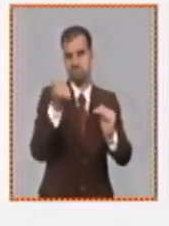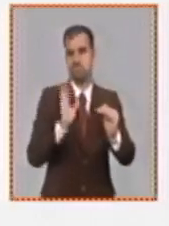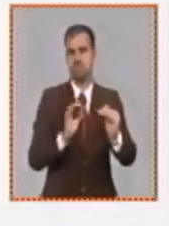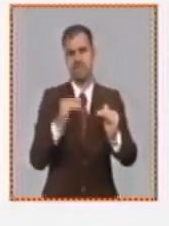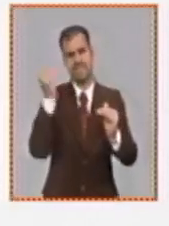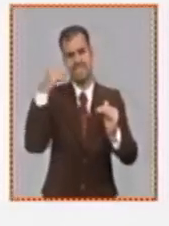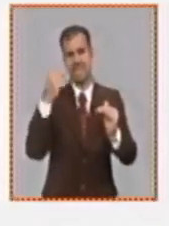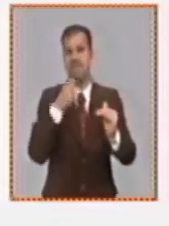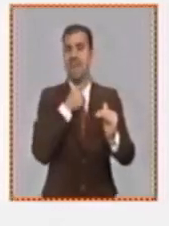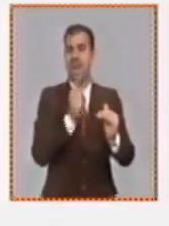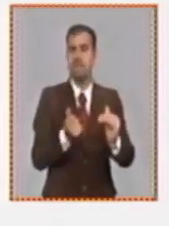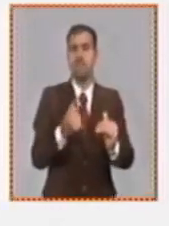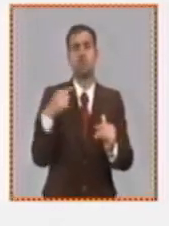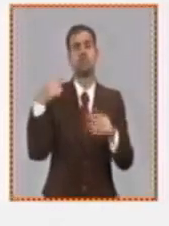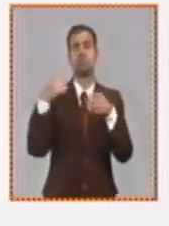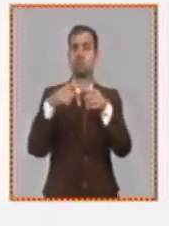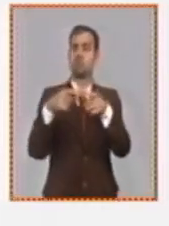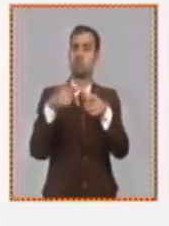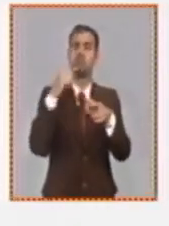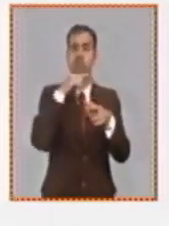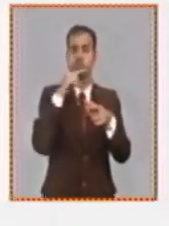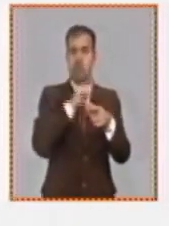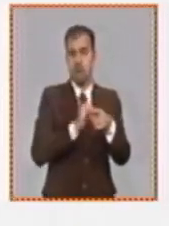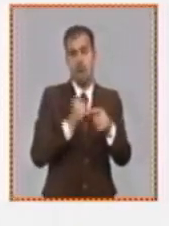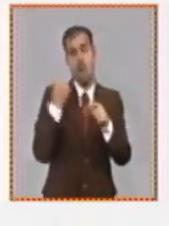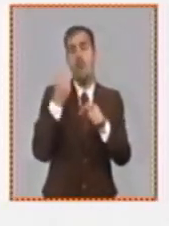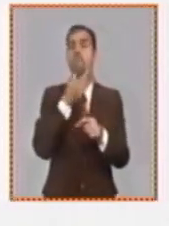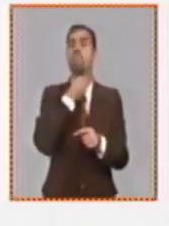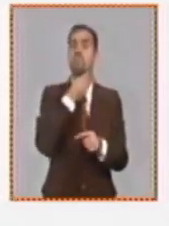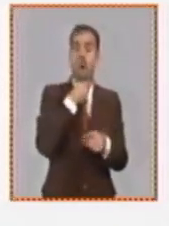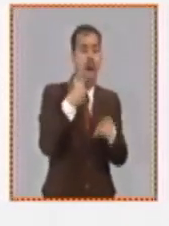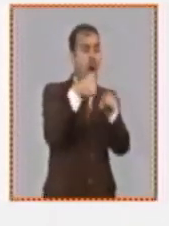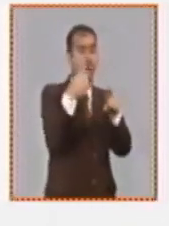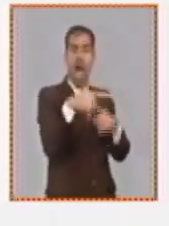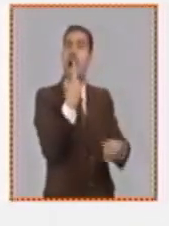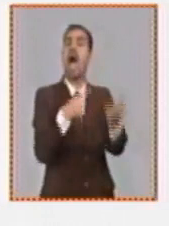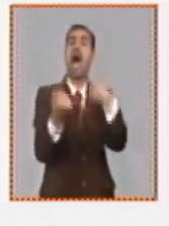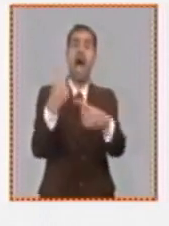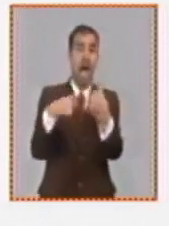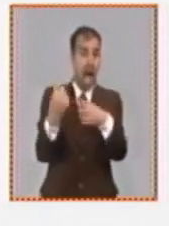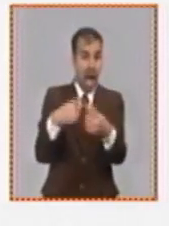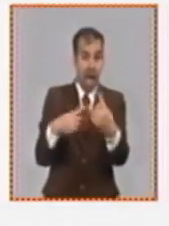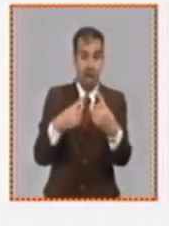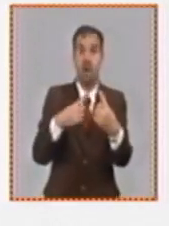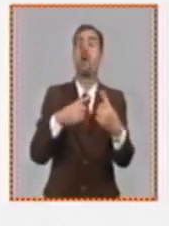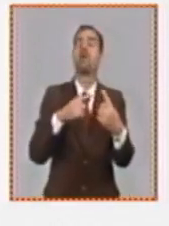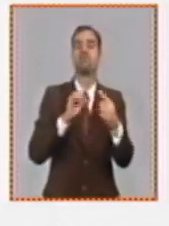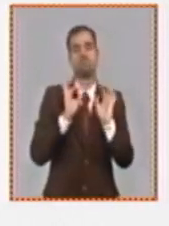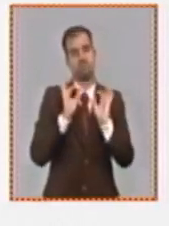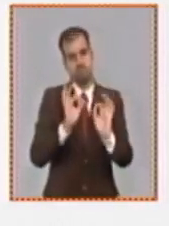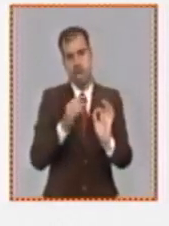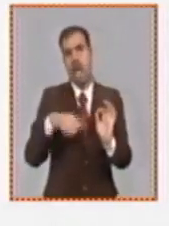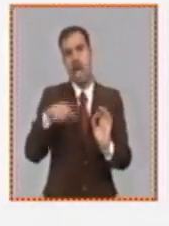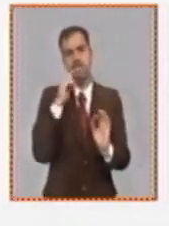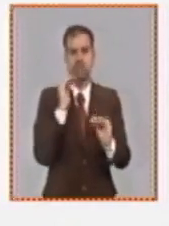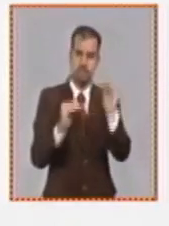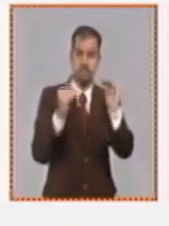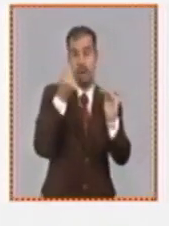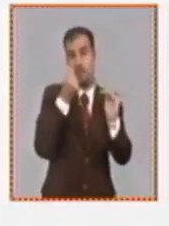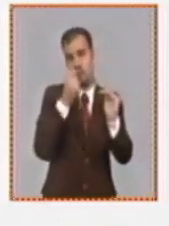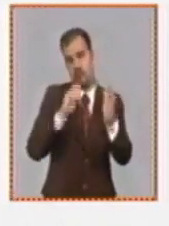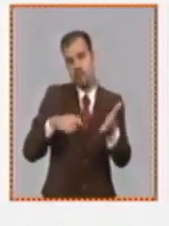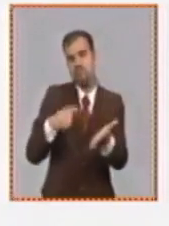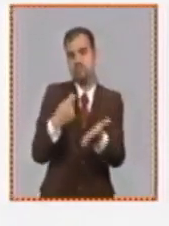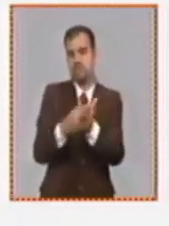quizás de los vegetales o de determinada vianda o de que se quiera hacer postre entonces eso se compensa con los